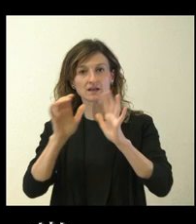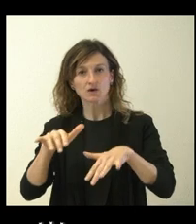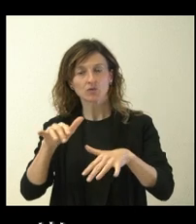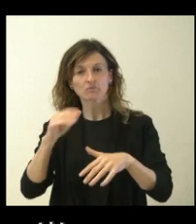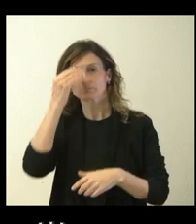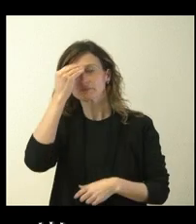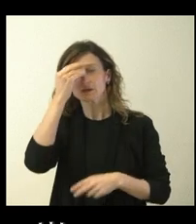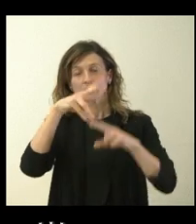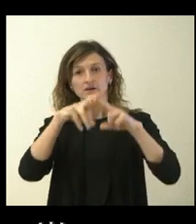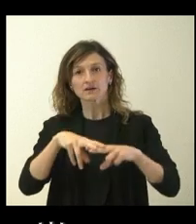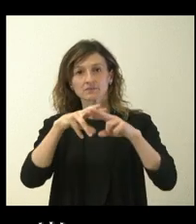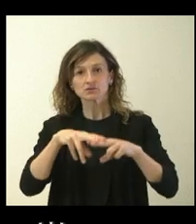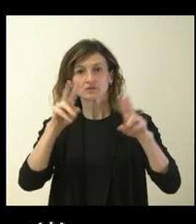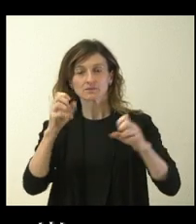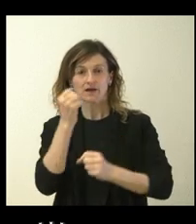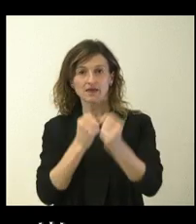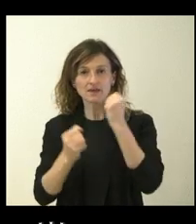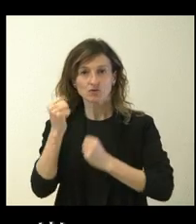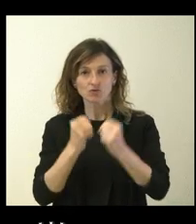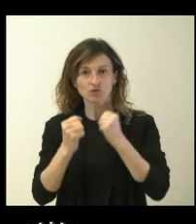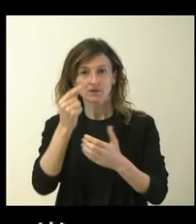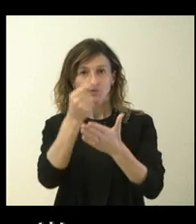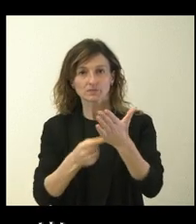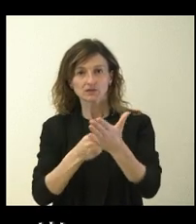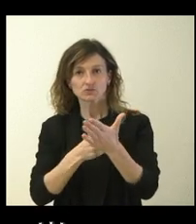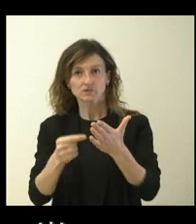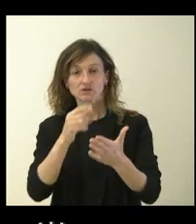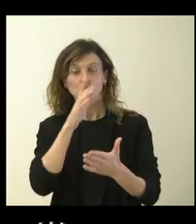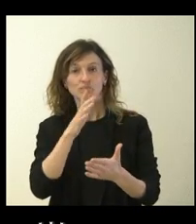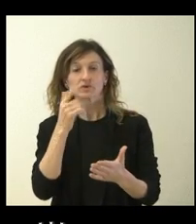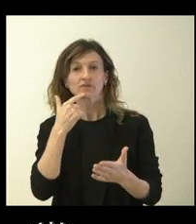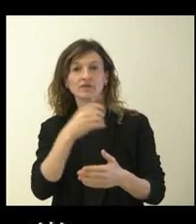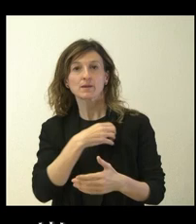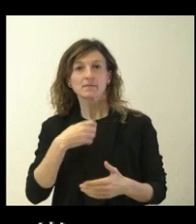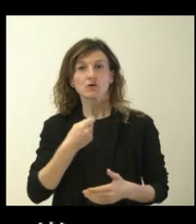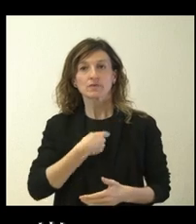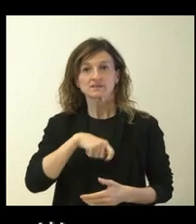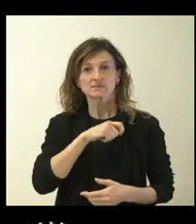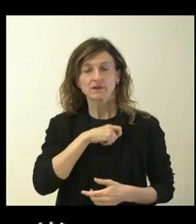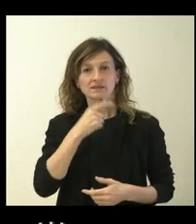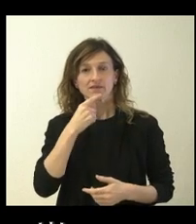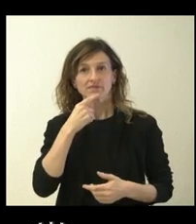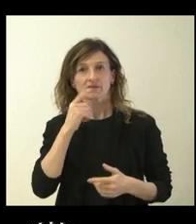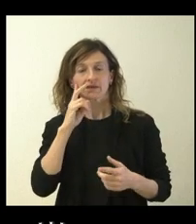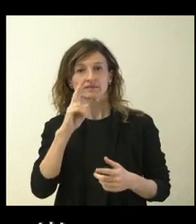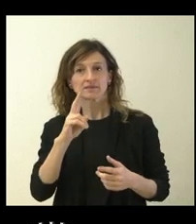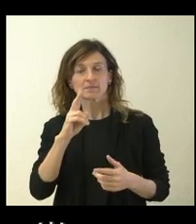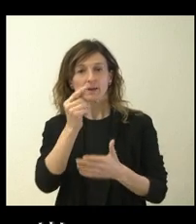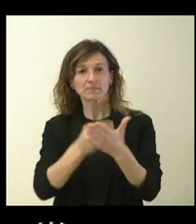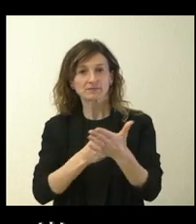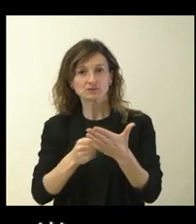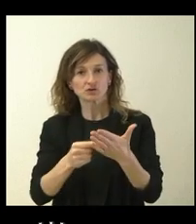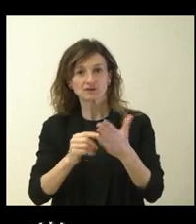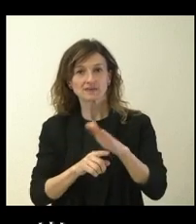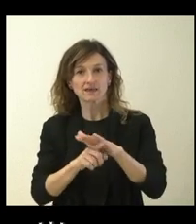alguna revisión del cuadro económico de los presupuestos a la luz de lo que dice el Banco de España, que podría revisar al alza las previsiones de